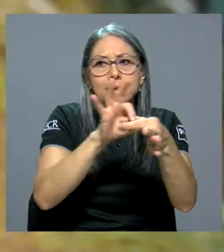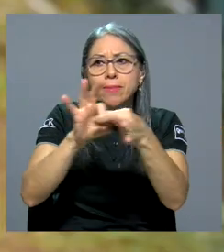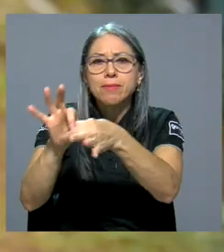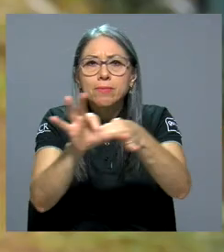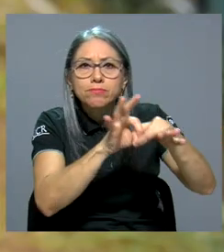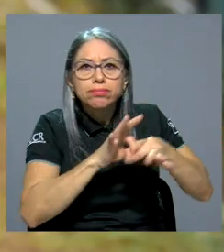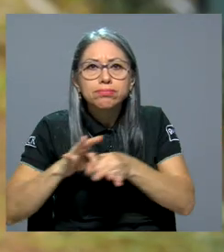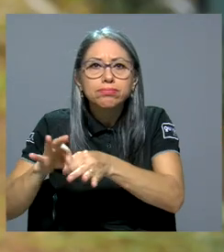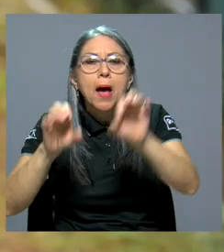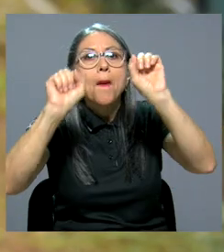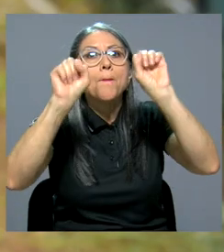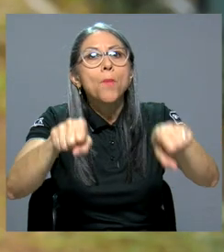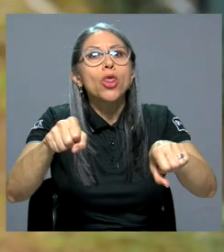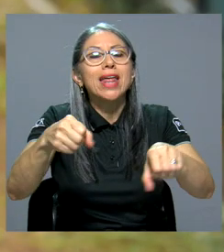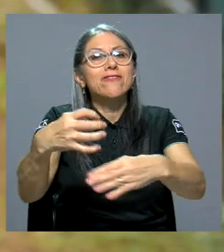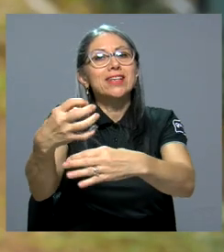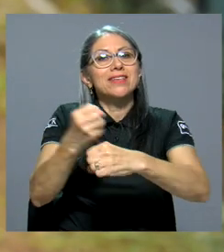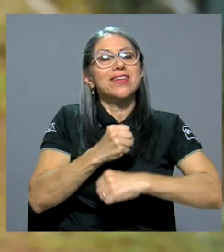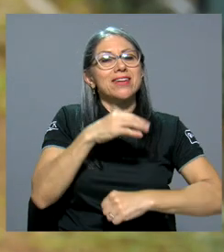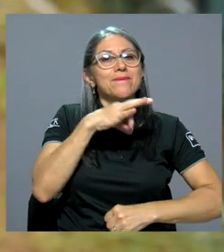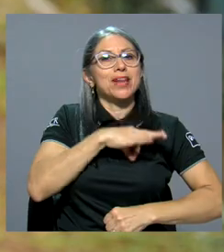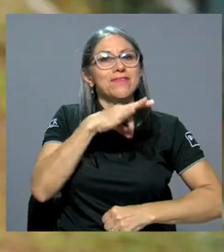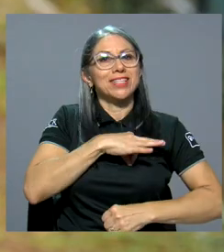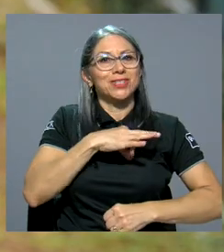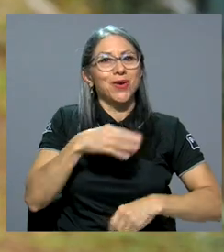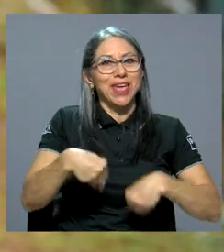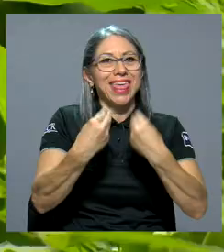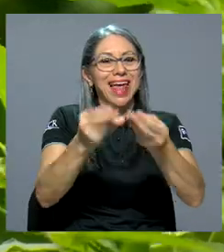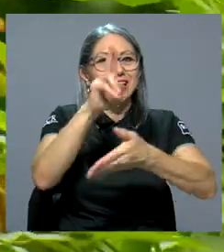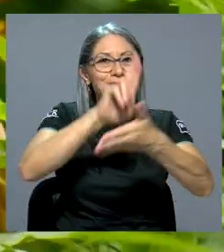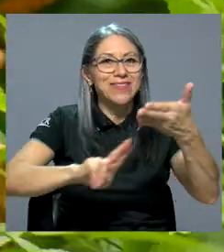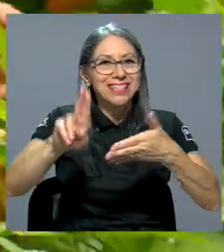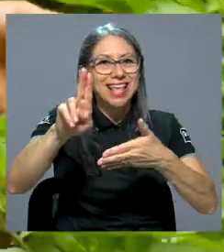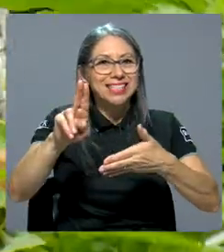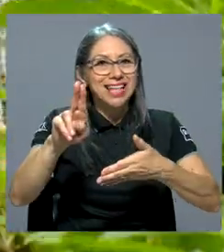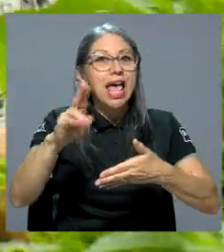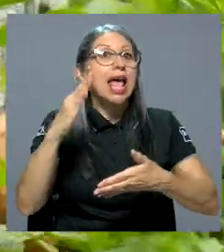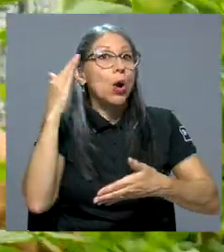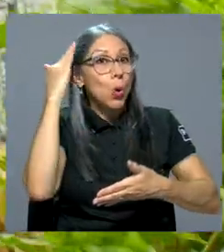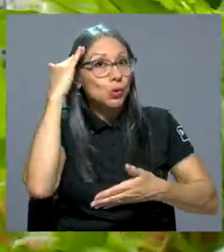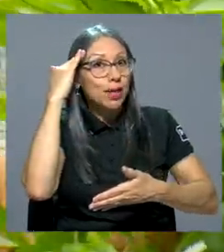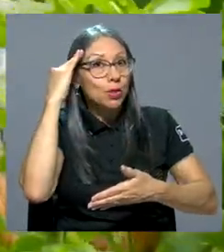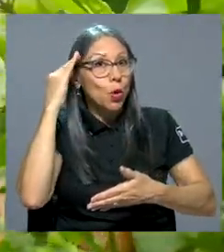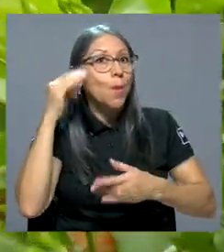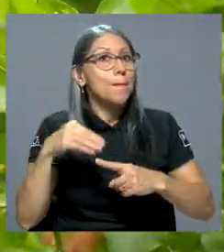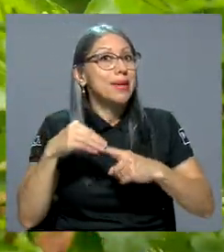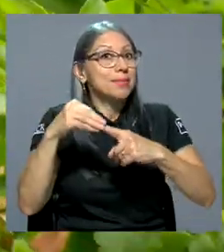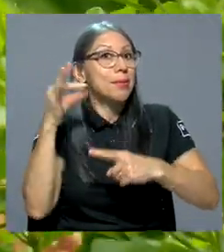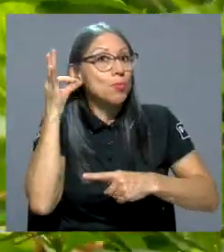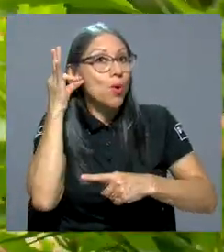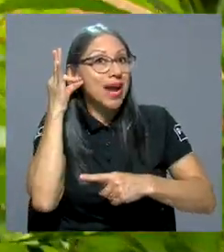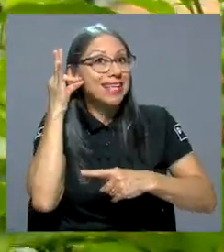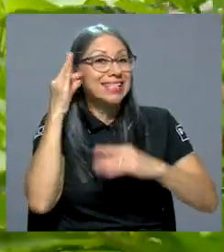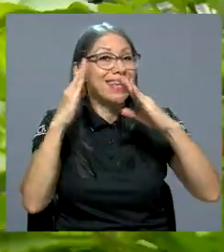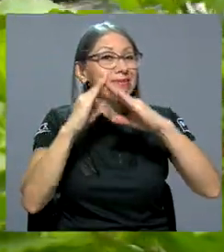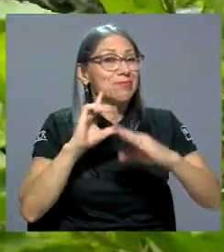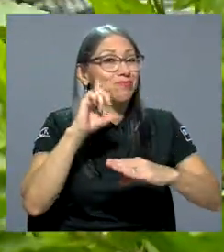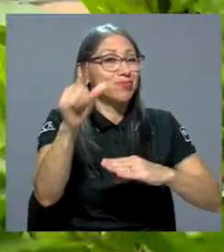ese beneficio que dan las universidades y ese conocimiento y principalmente a las mujeres rurales que nos queda un poco difícil el estudio